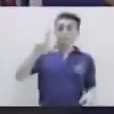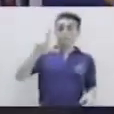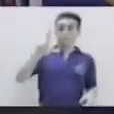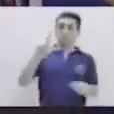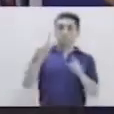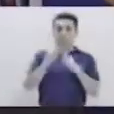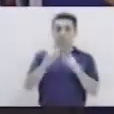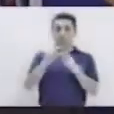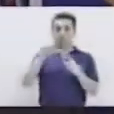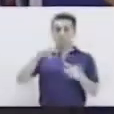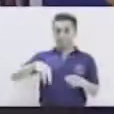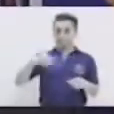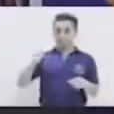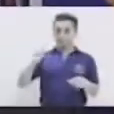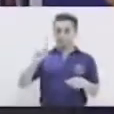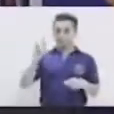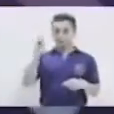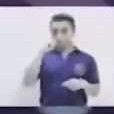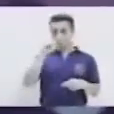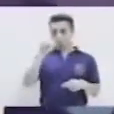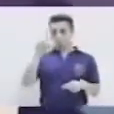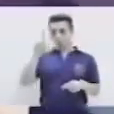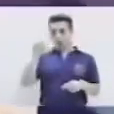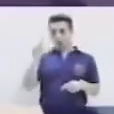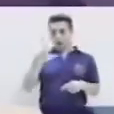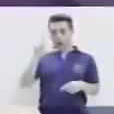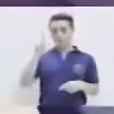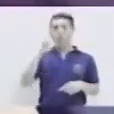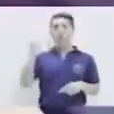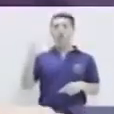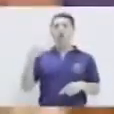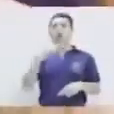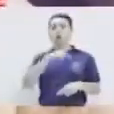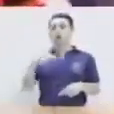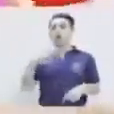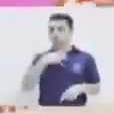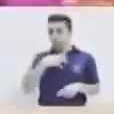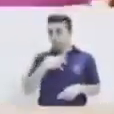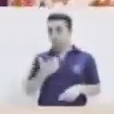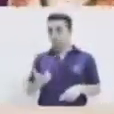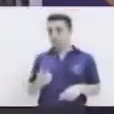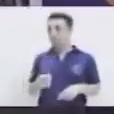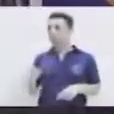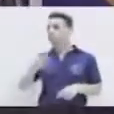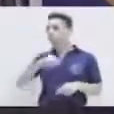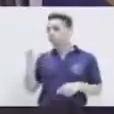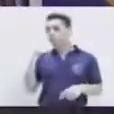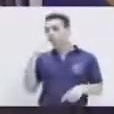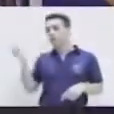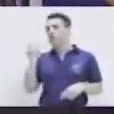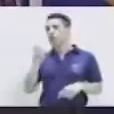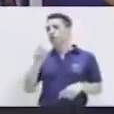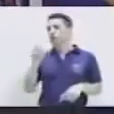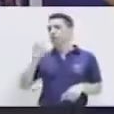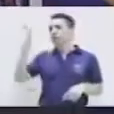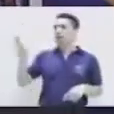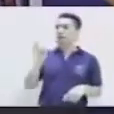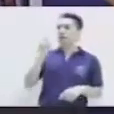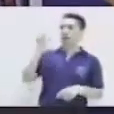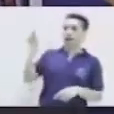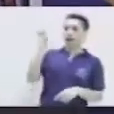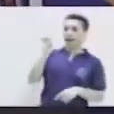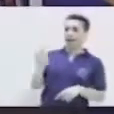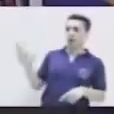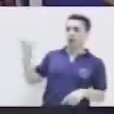de un país. ¿Y sabes dónde está Francia? ¡Muy bien! En Europa. Y también, lee, es